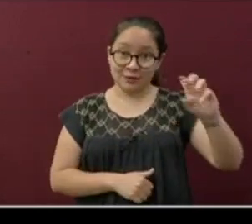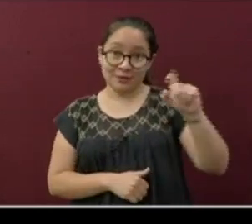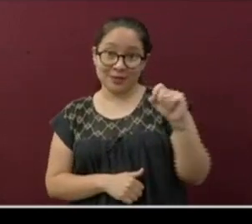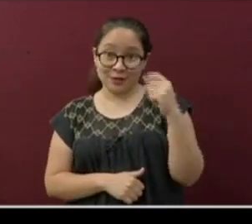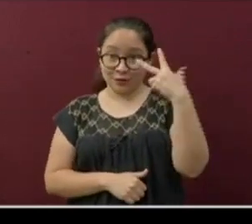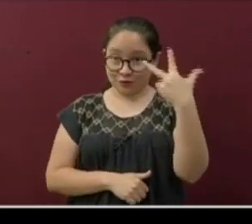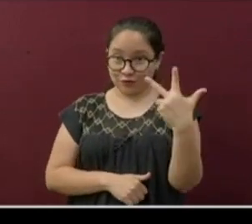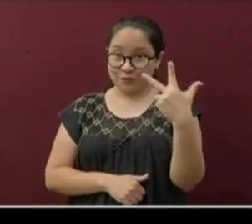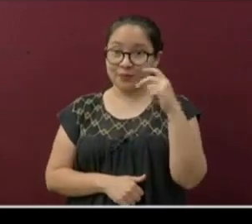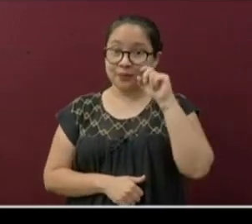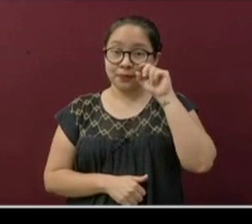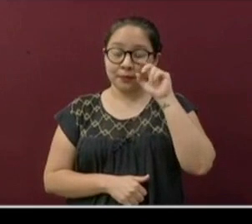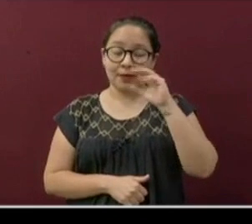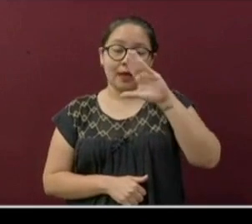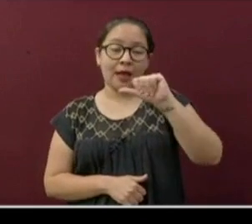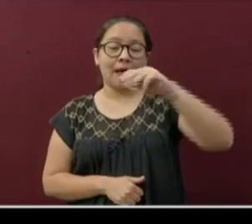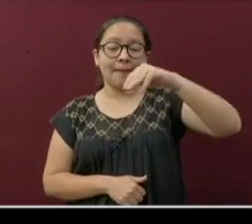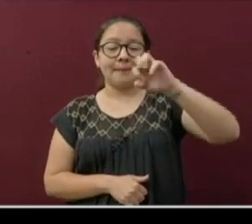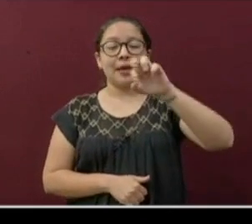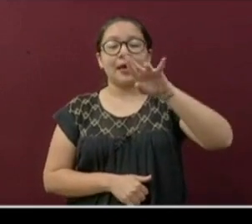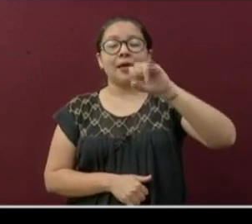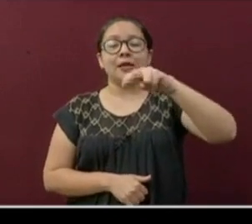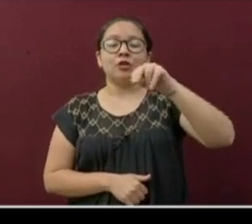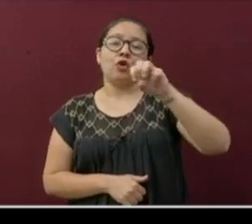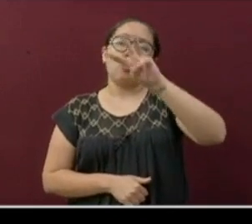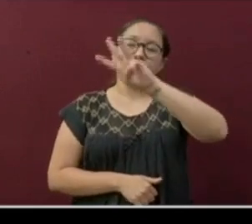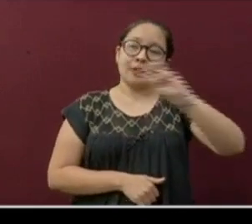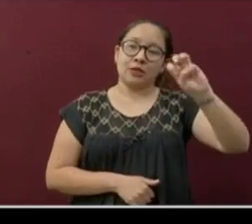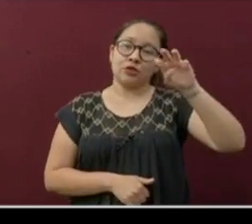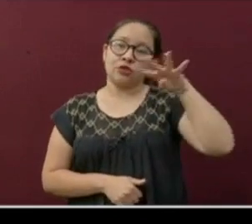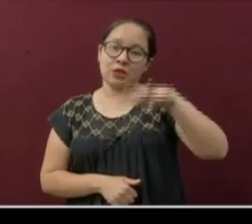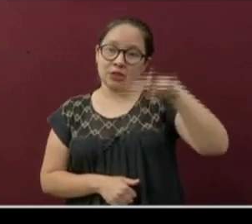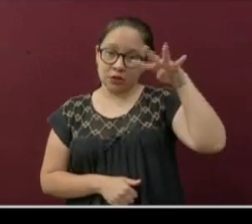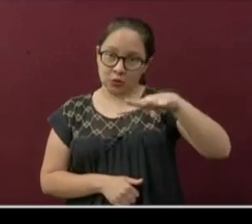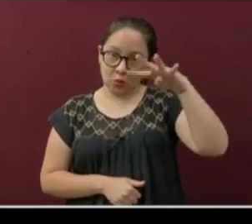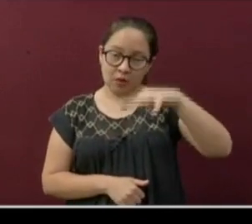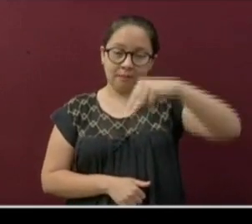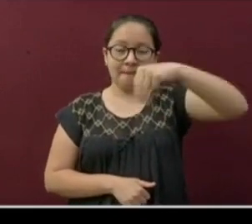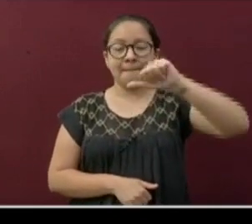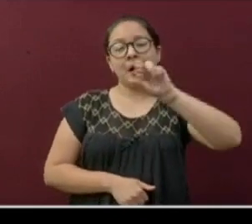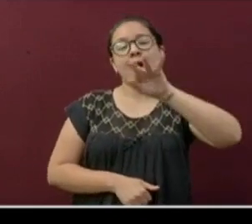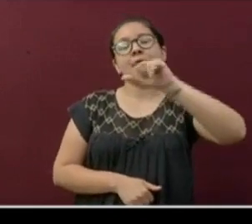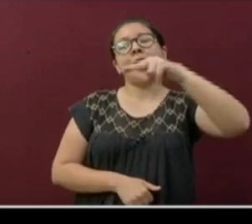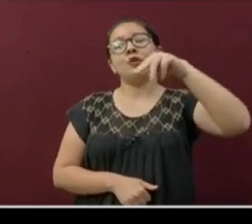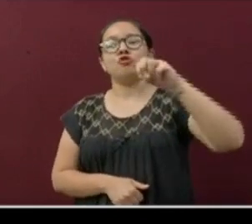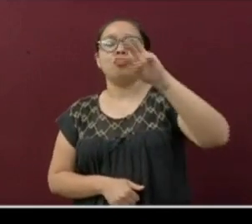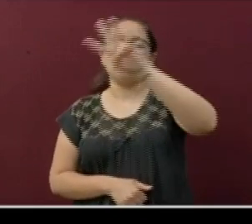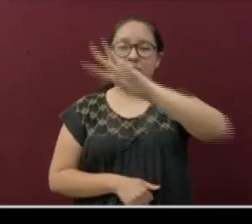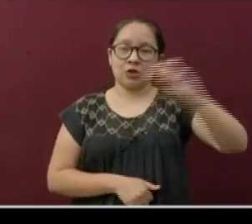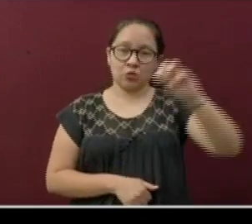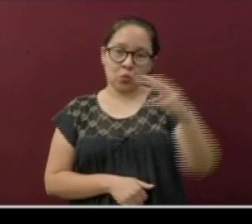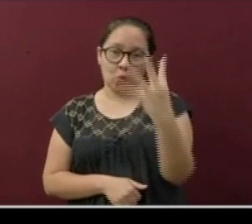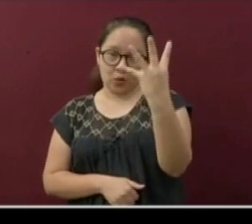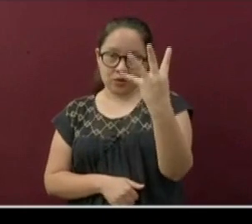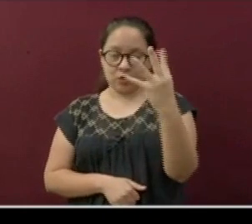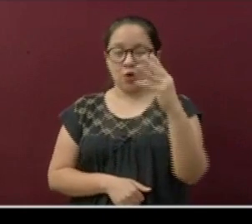Camerino Zeta Mendoza 319, Mariano Escobedo 304,